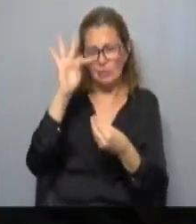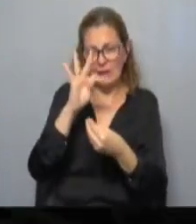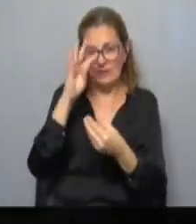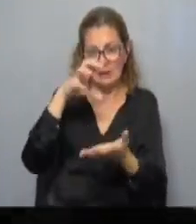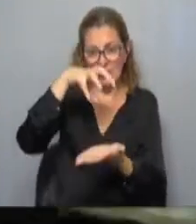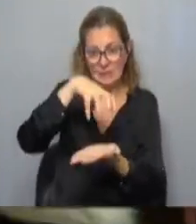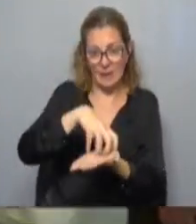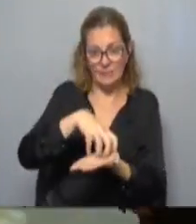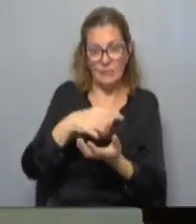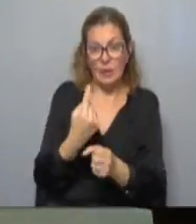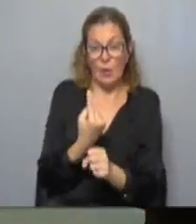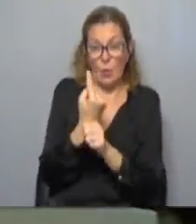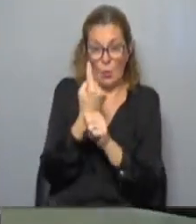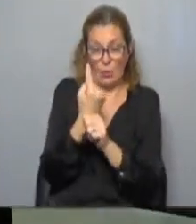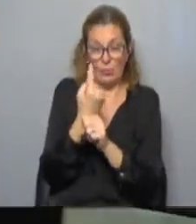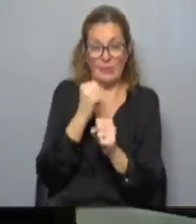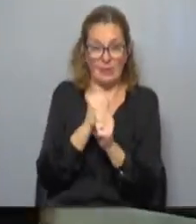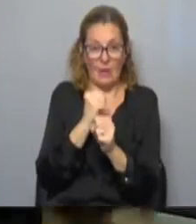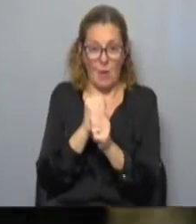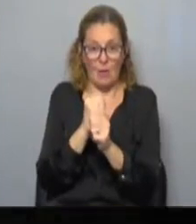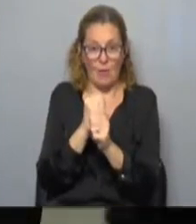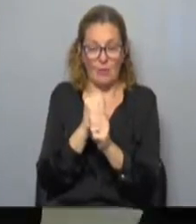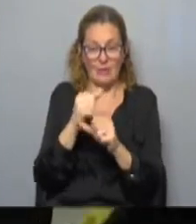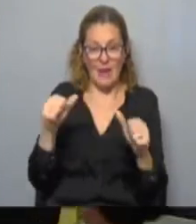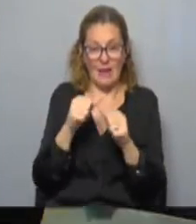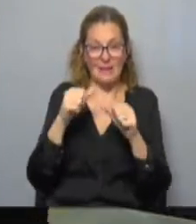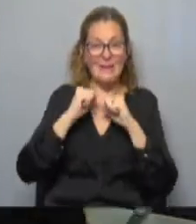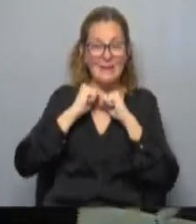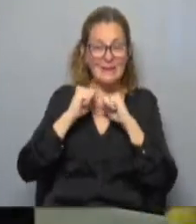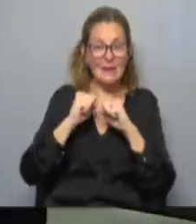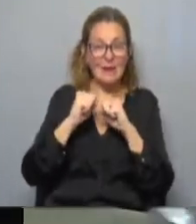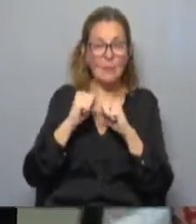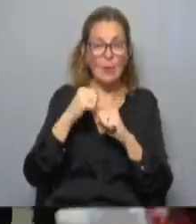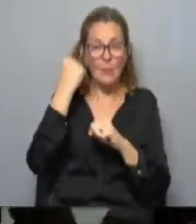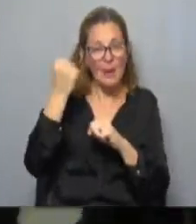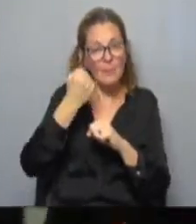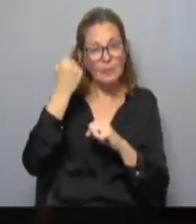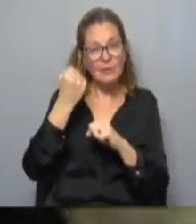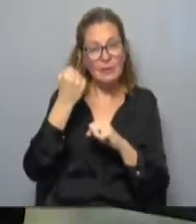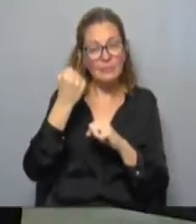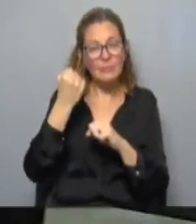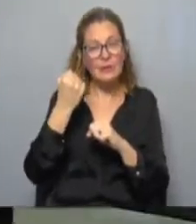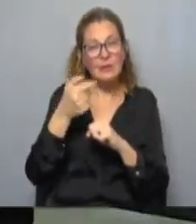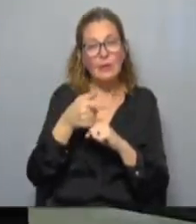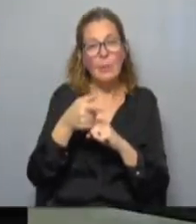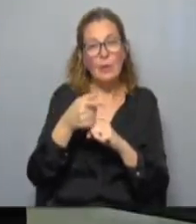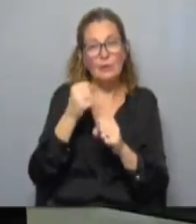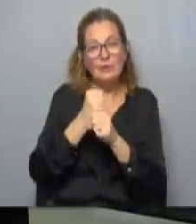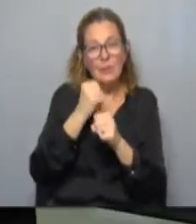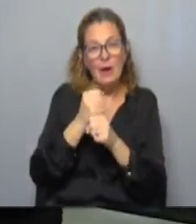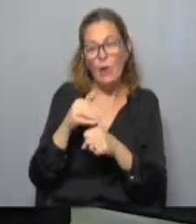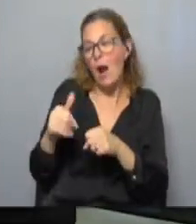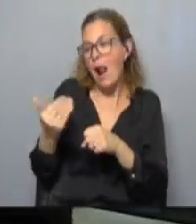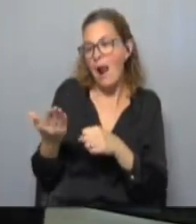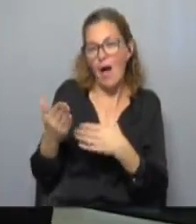pero esa es una pata del trabajo que desarrolla la Secretaría porque la pata fundamental es la de cogestión y trabajo con los